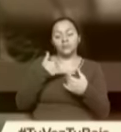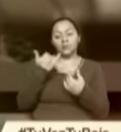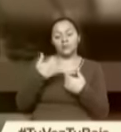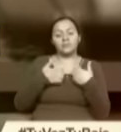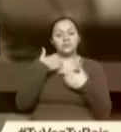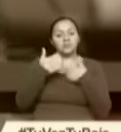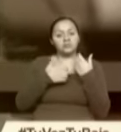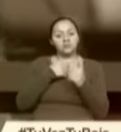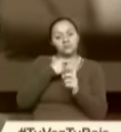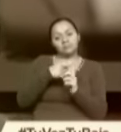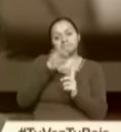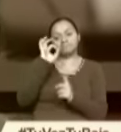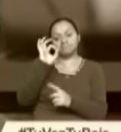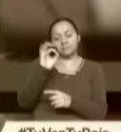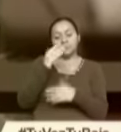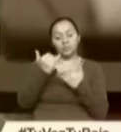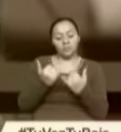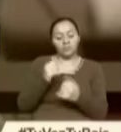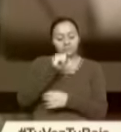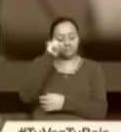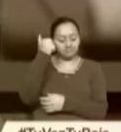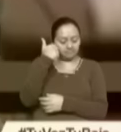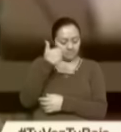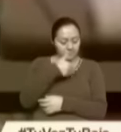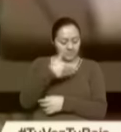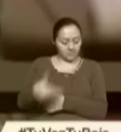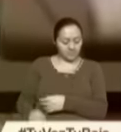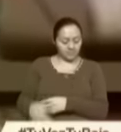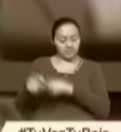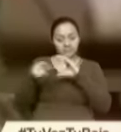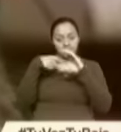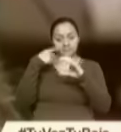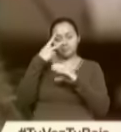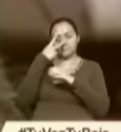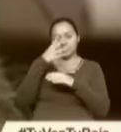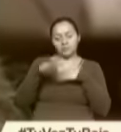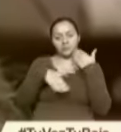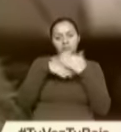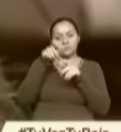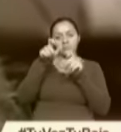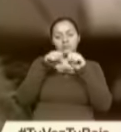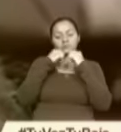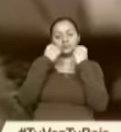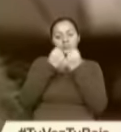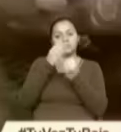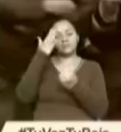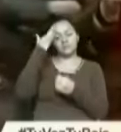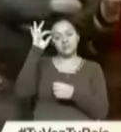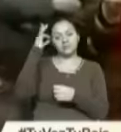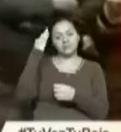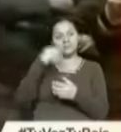aseguraba la abogada defensora. Es una gran victoria, el presidente ha enviado un mensaje muy fuerte a toda la sociedad francesa.